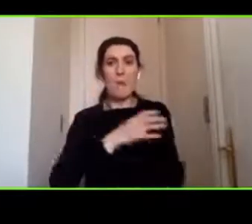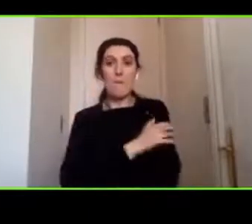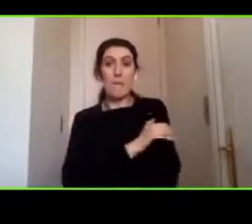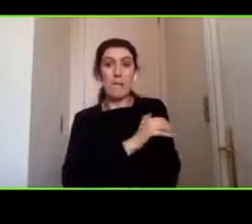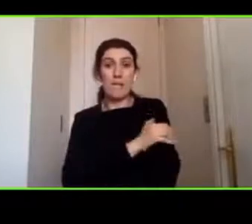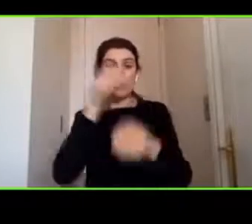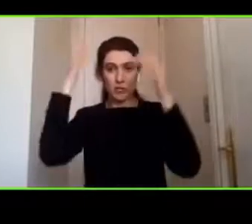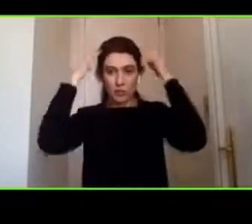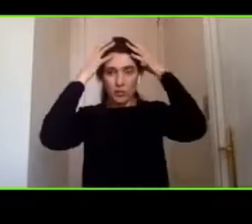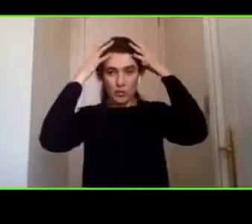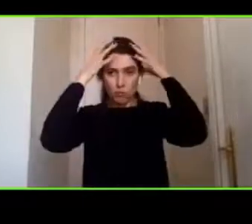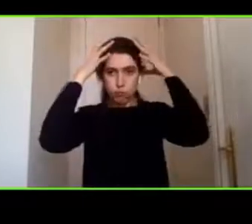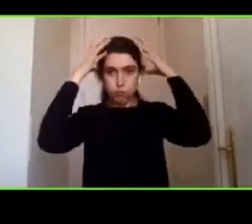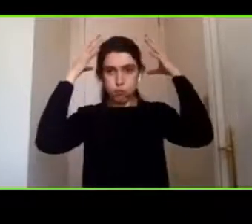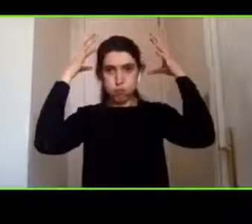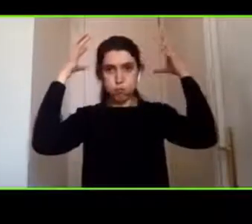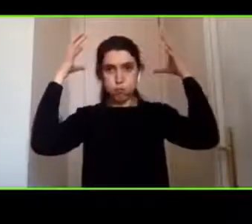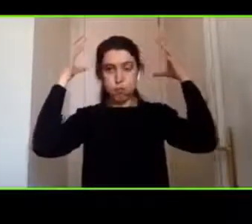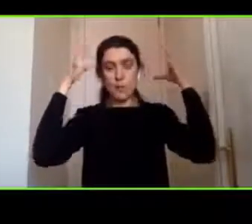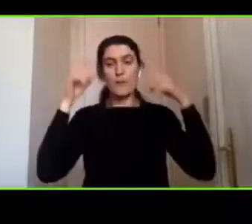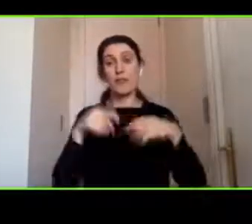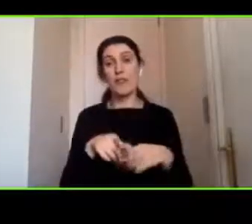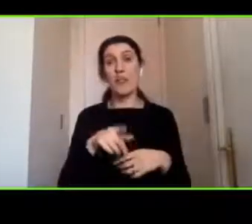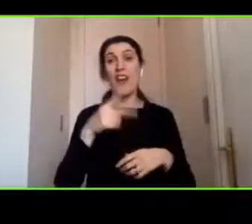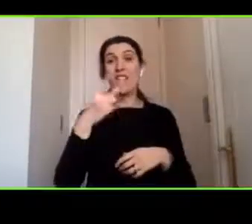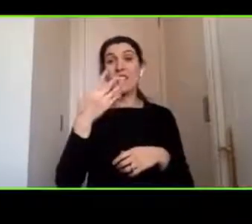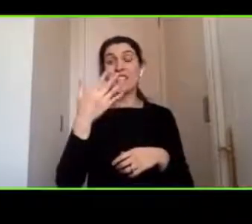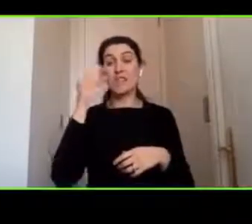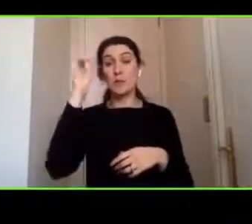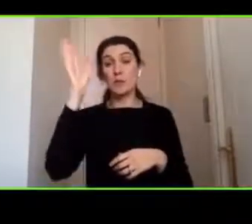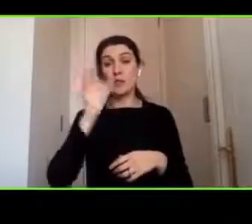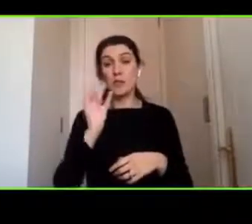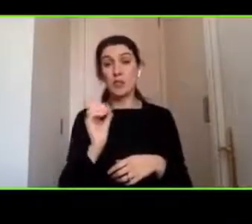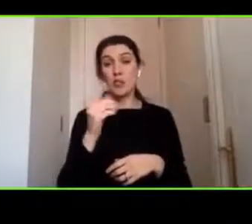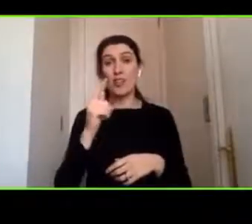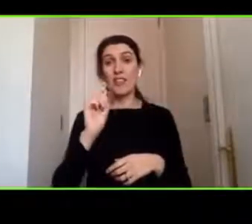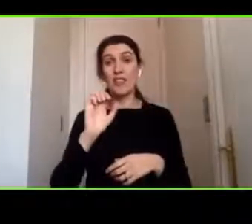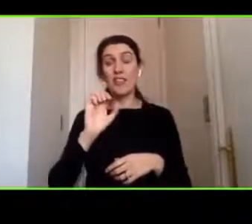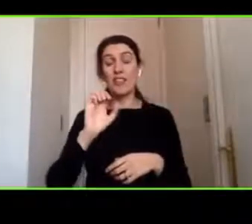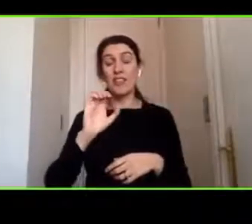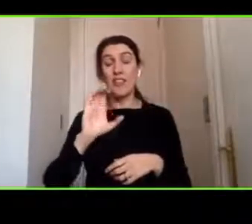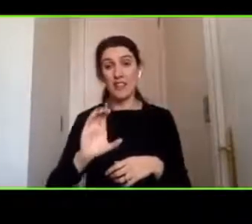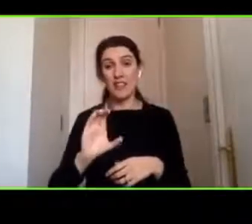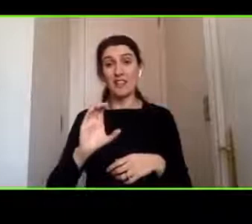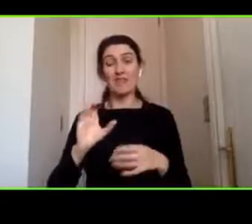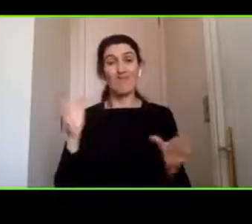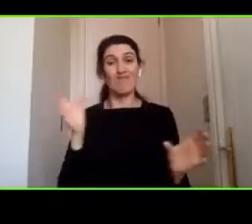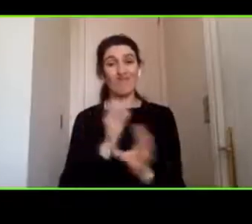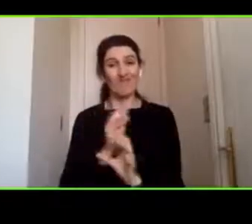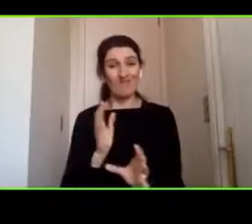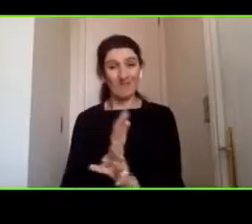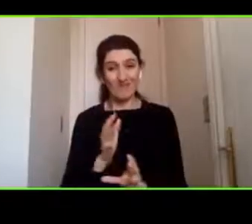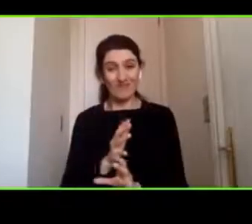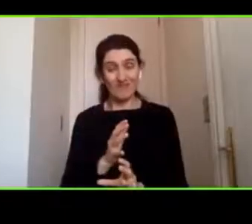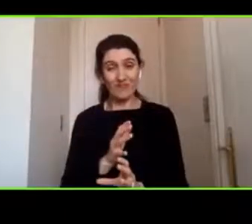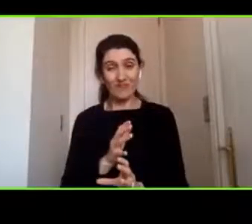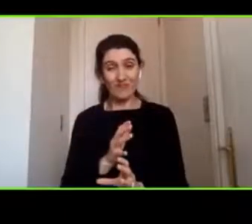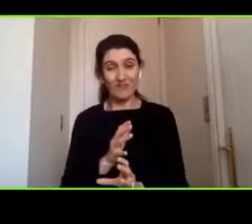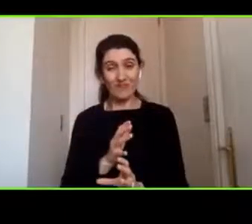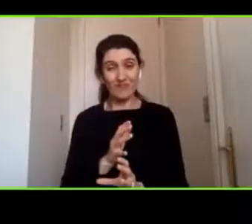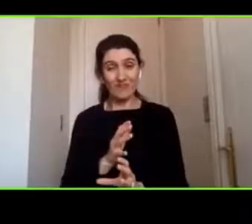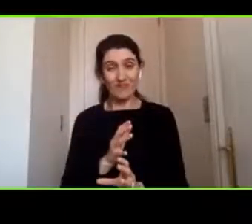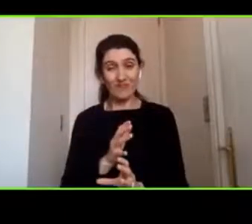también son 25% de los TEC severos entran a algún proceso